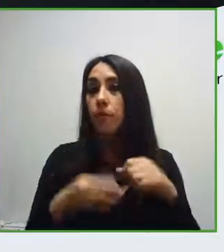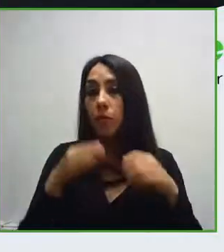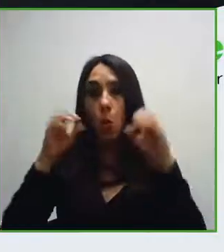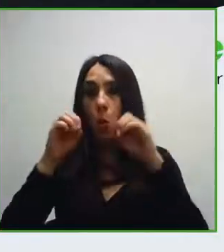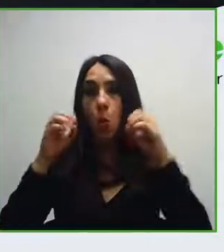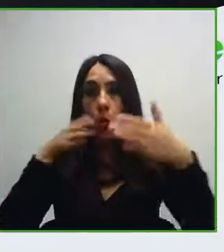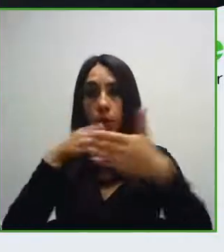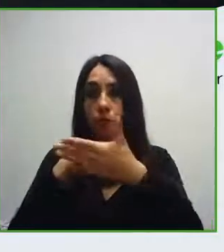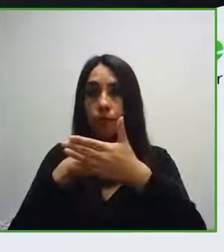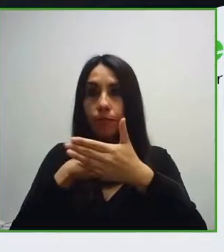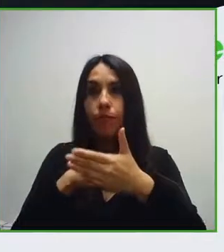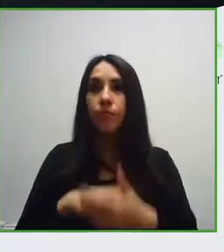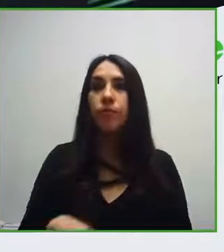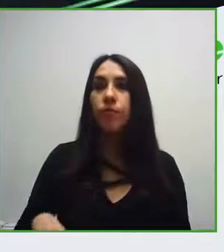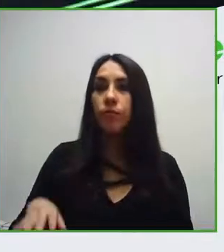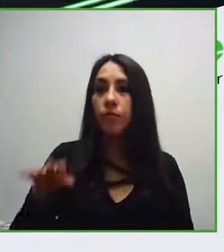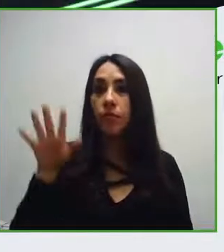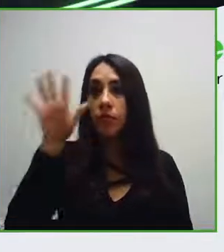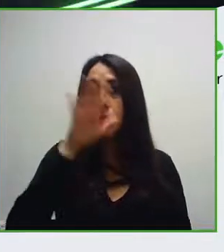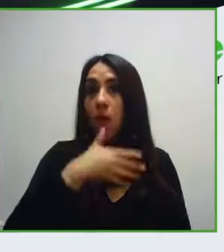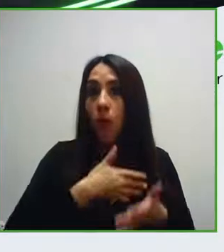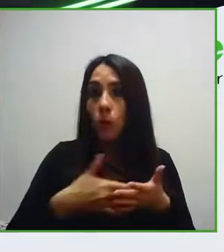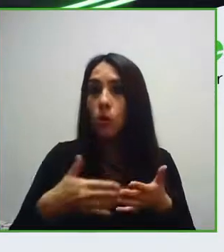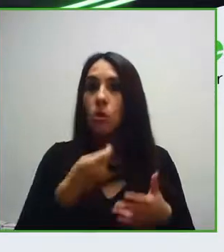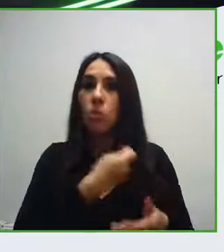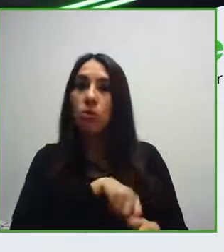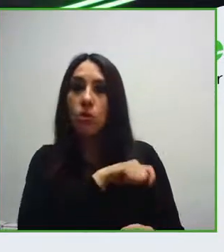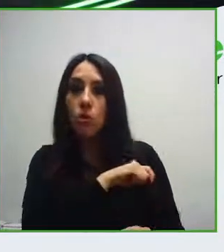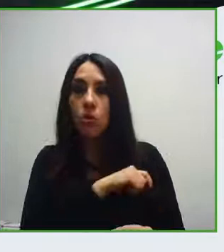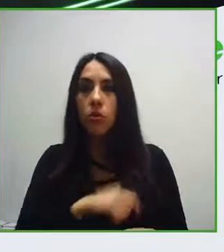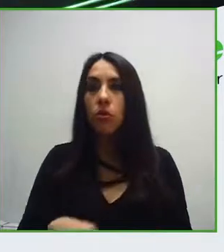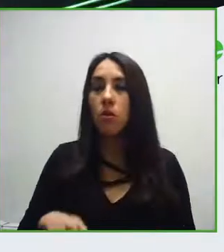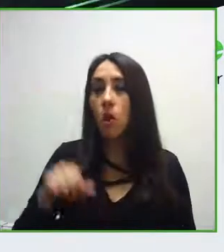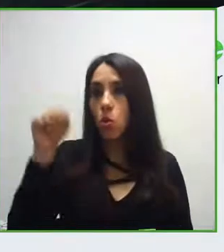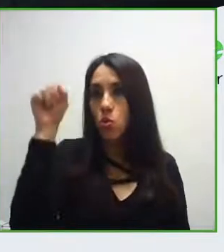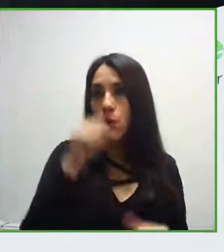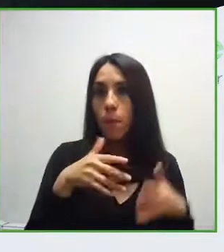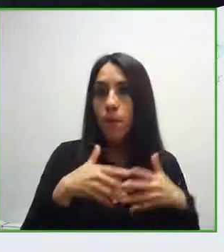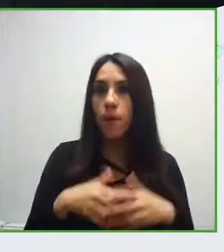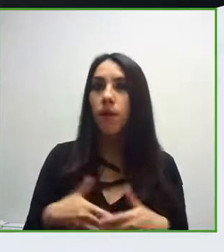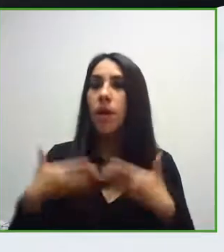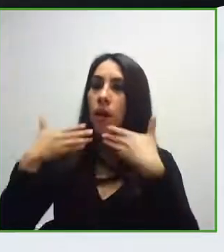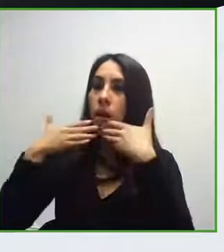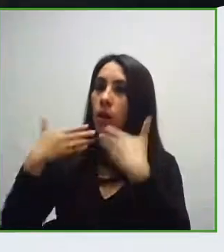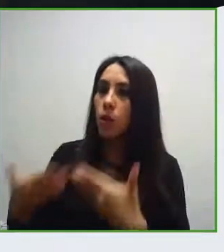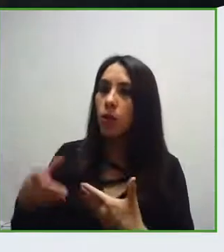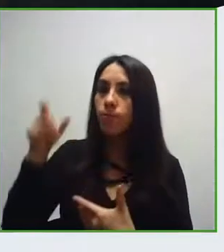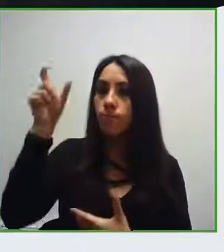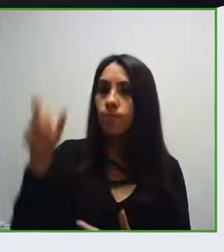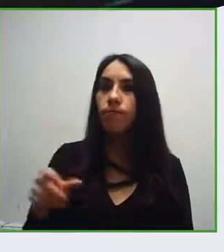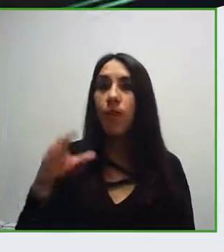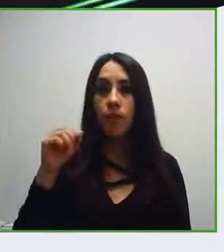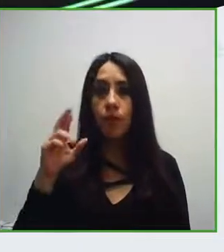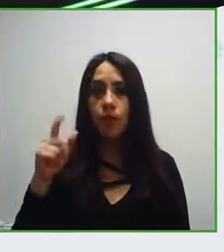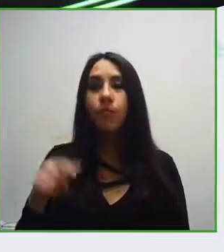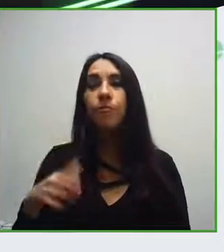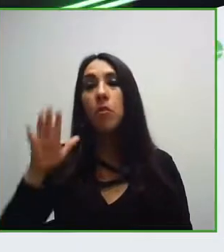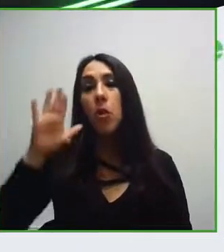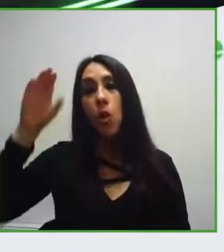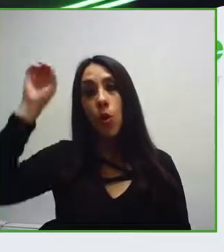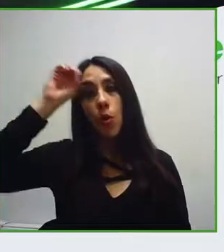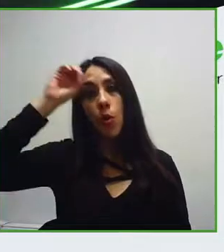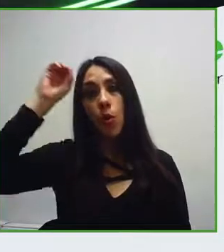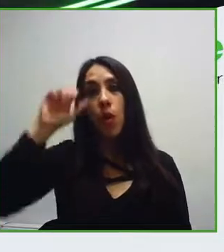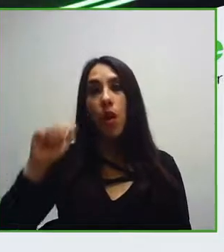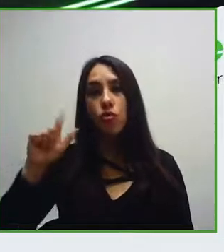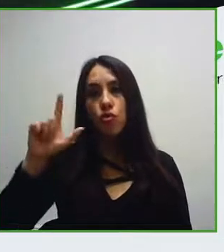agradeciendo la moderación de Carolina García y la visión de los expertos Axel Leblois, presidente y director ejecutivo de G3